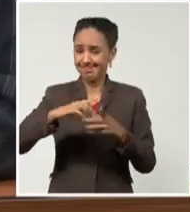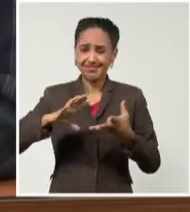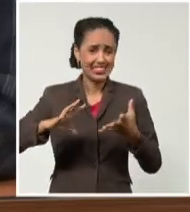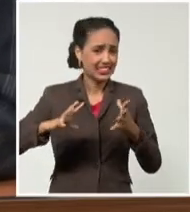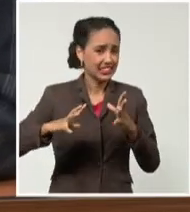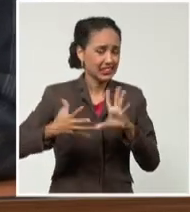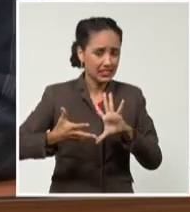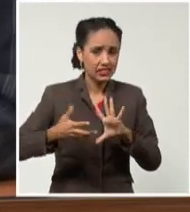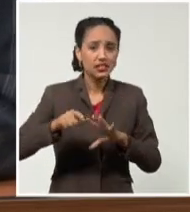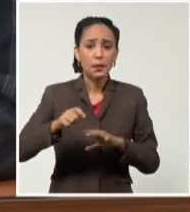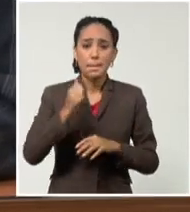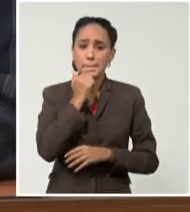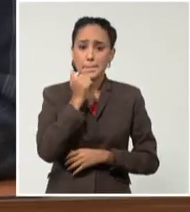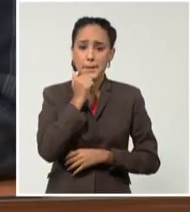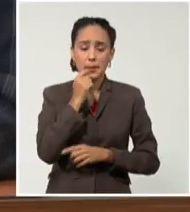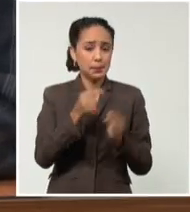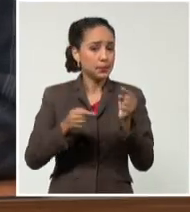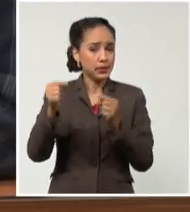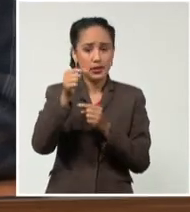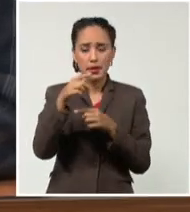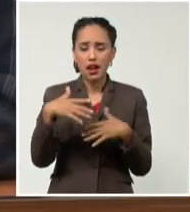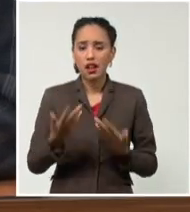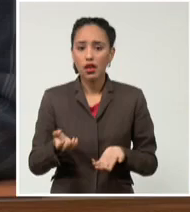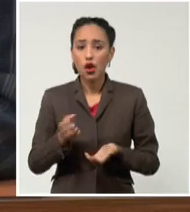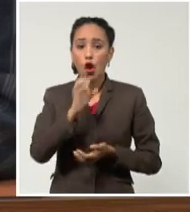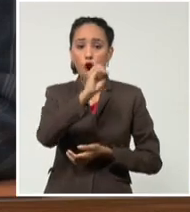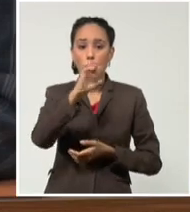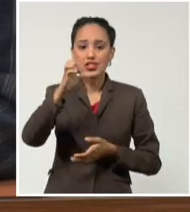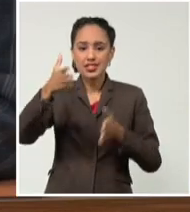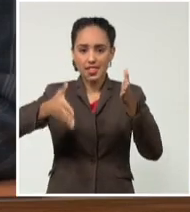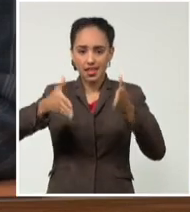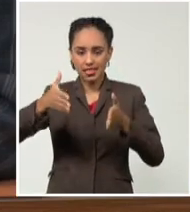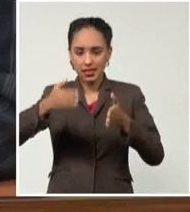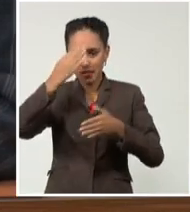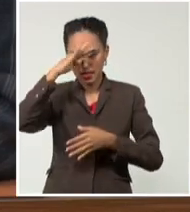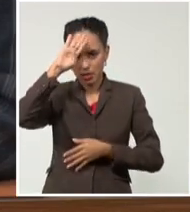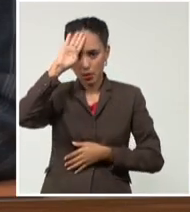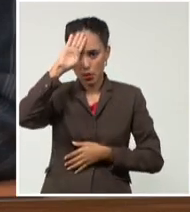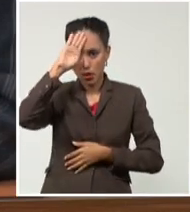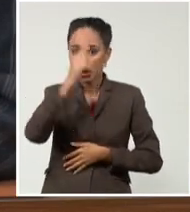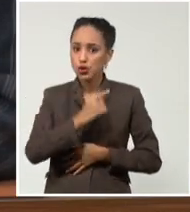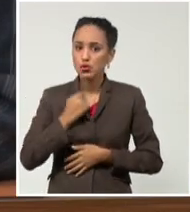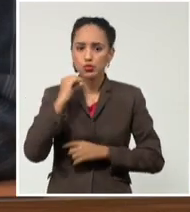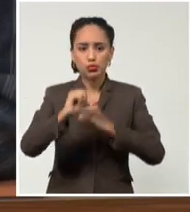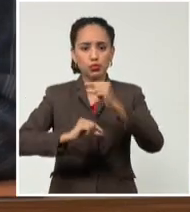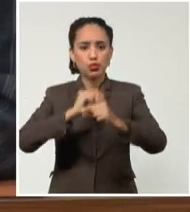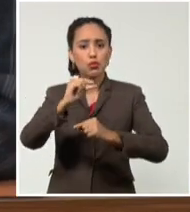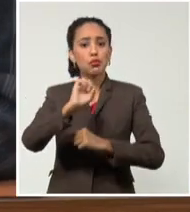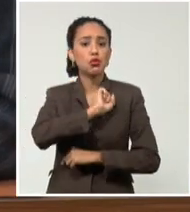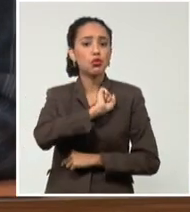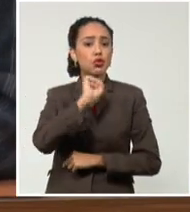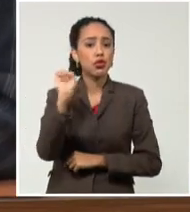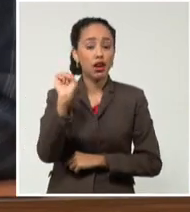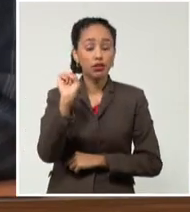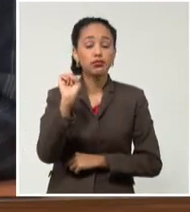se concentra ahora en el occidente del país. Pero hemos ido logrando una